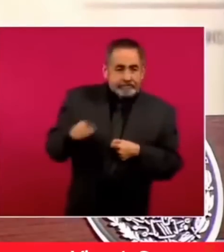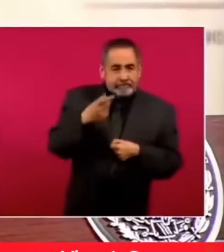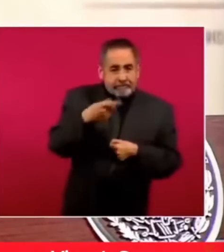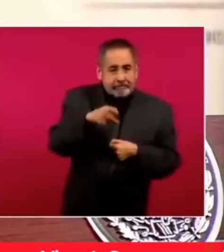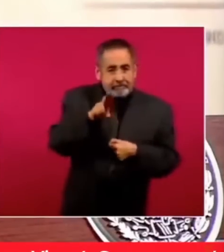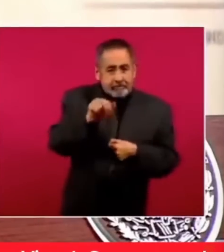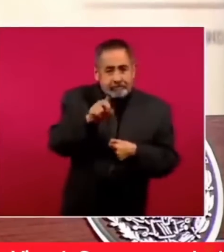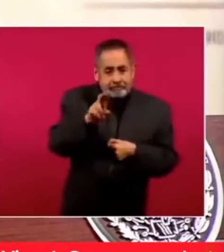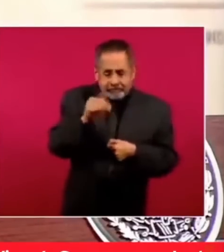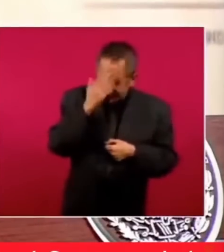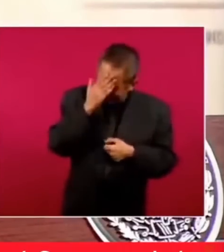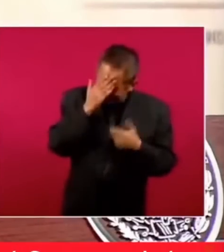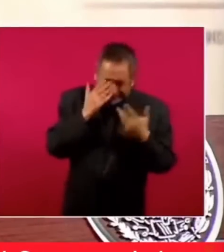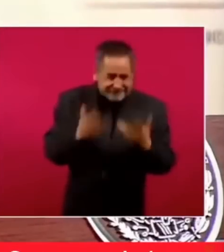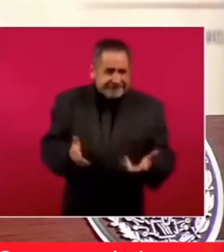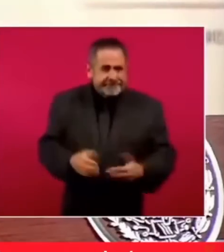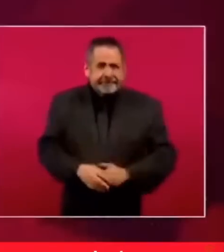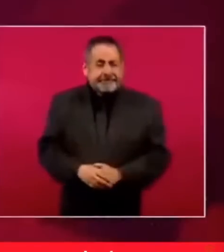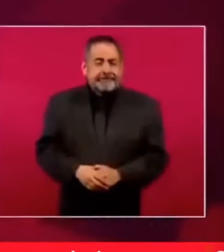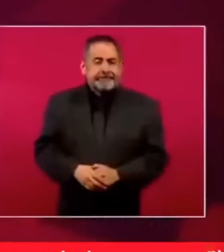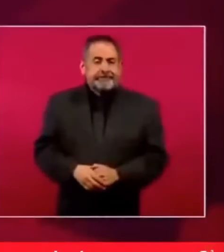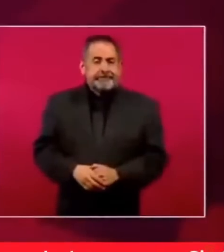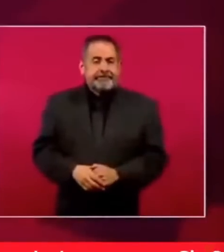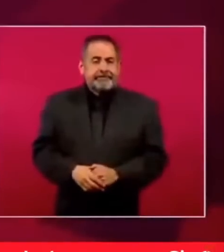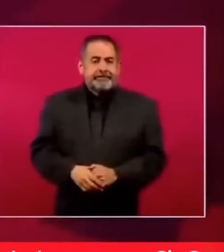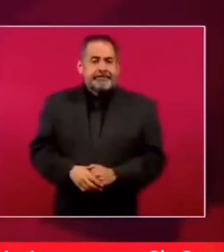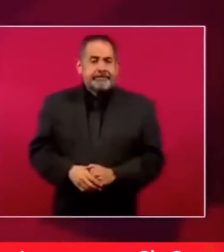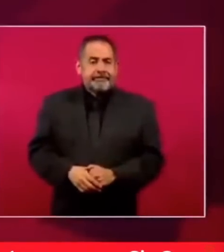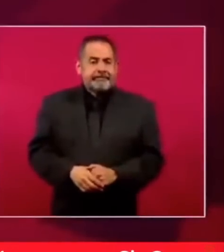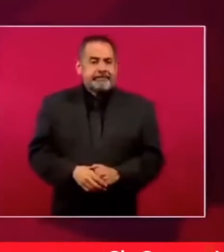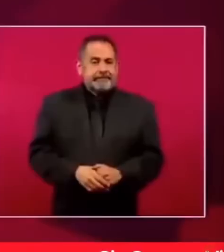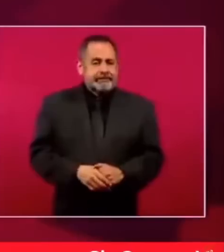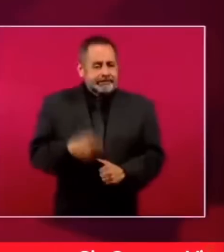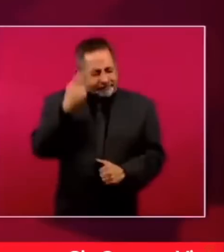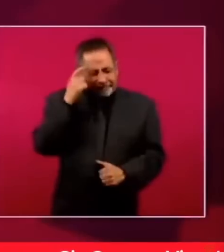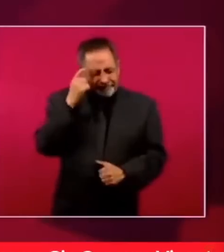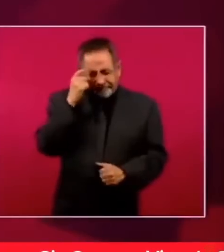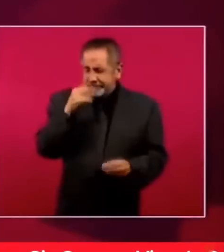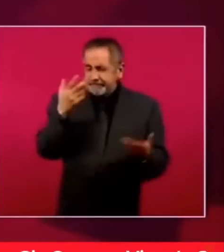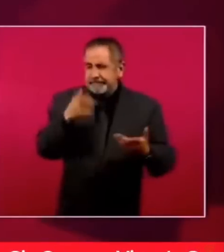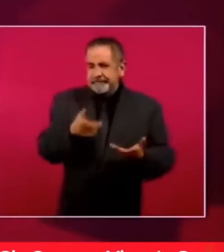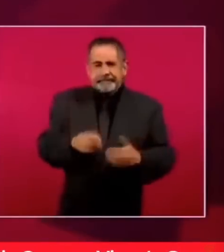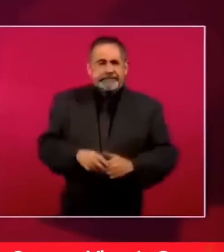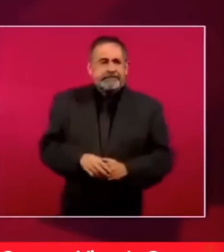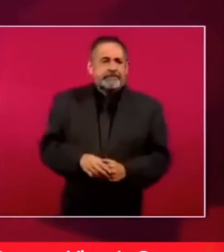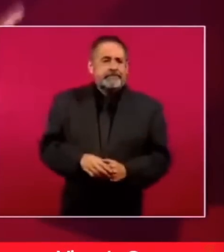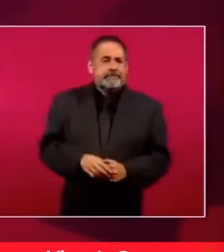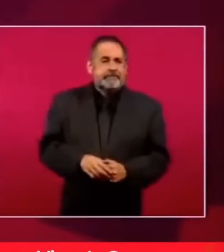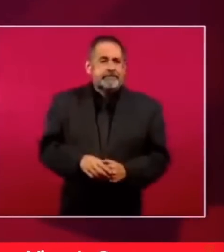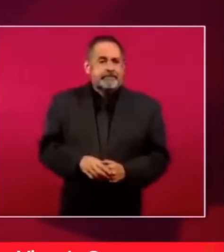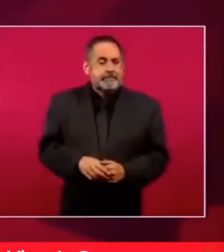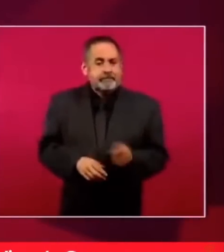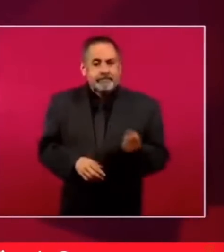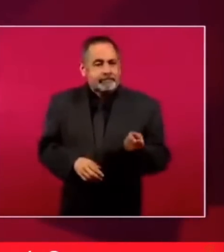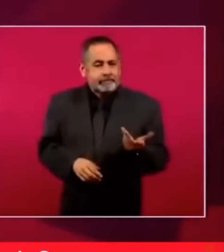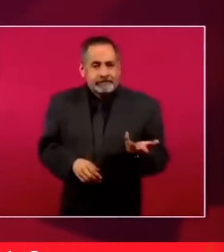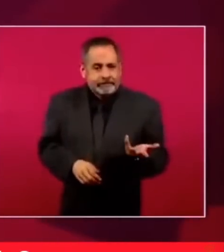es de juicio práctico, de sentido común que es